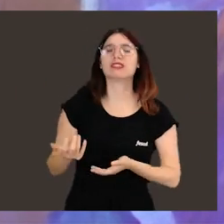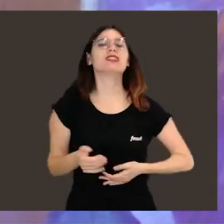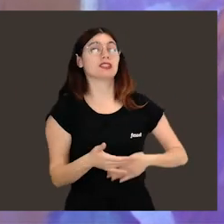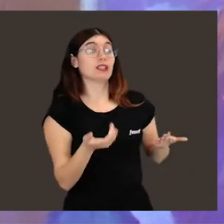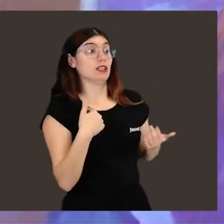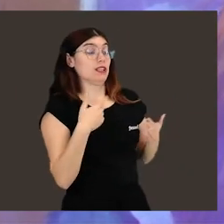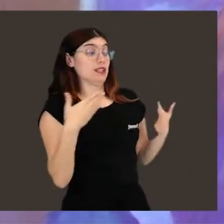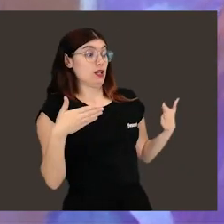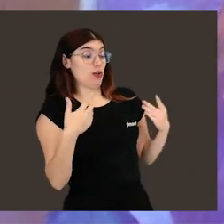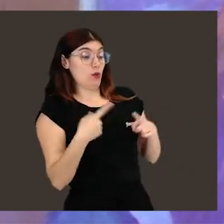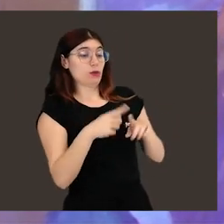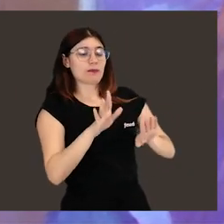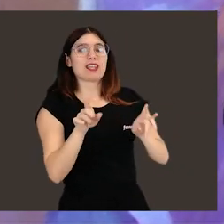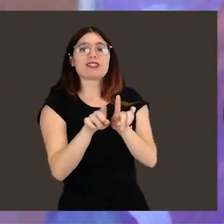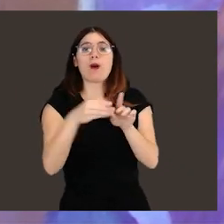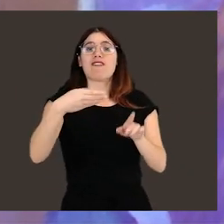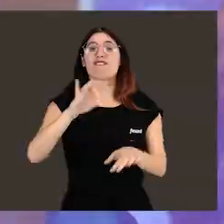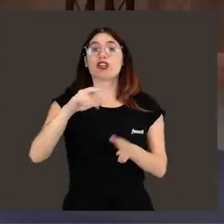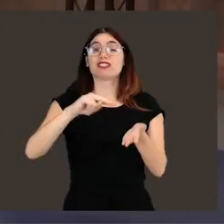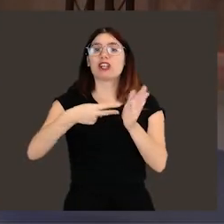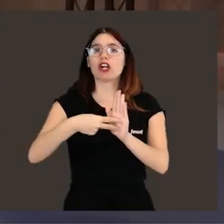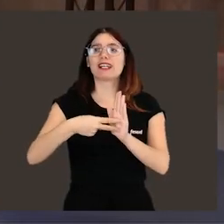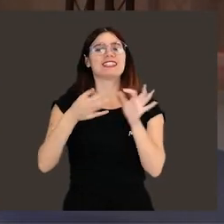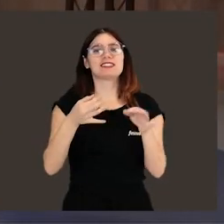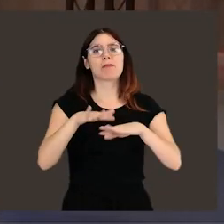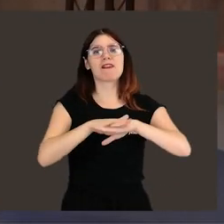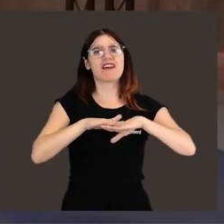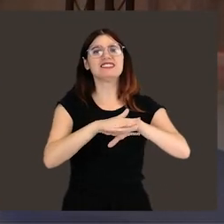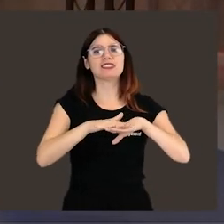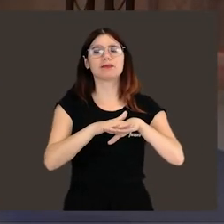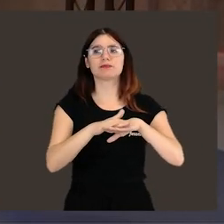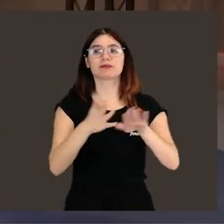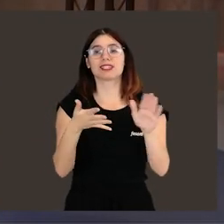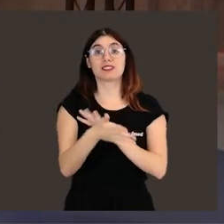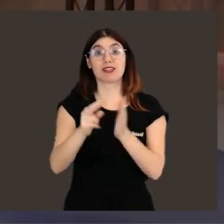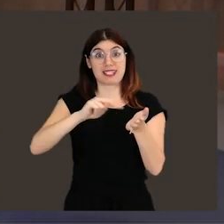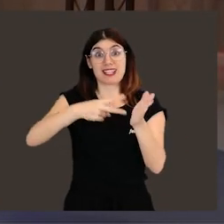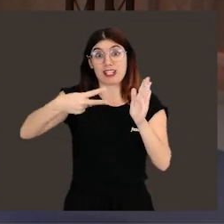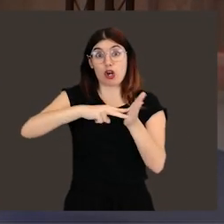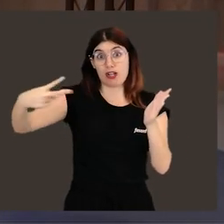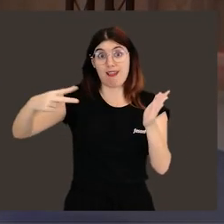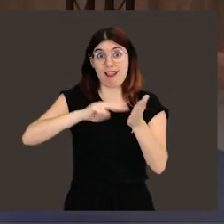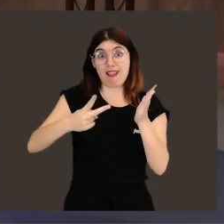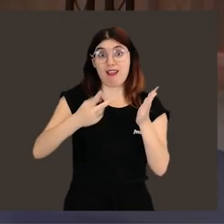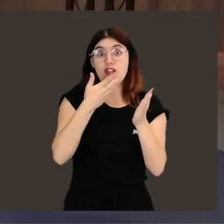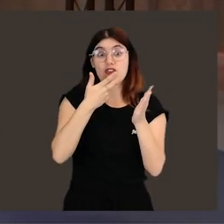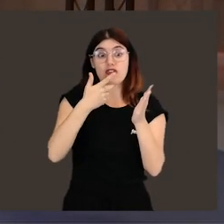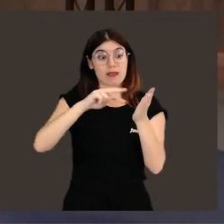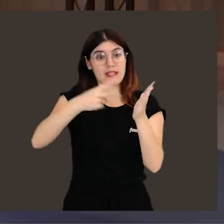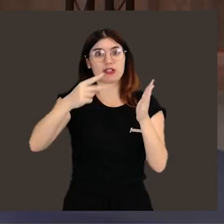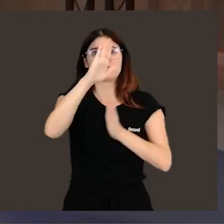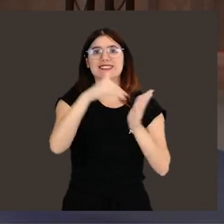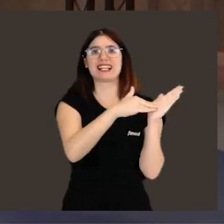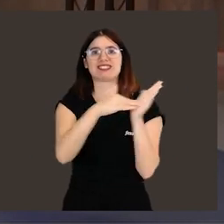no lo son en absoluto. No, esto como ocurre en la biotecnología, que la base de todo es la tecnología,